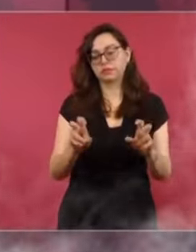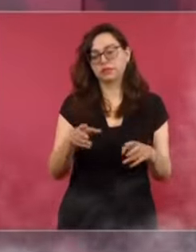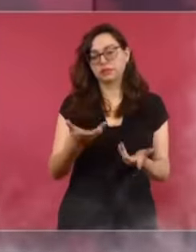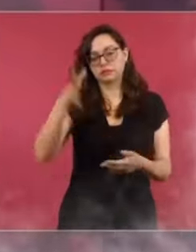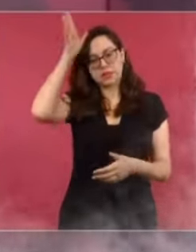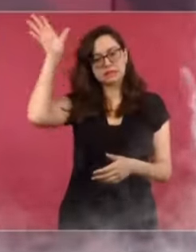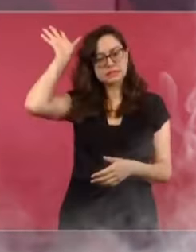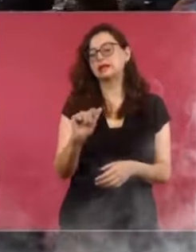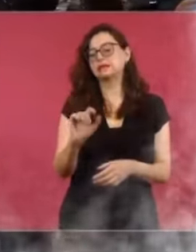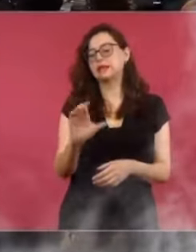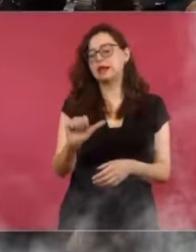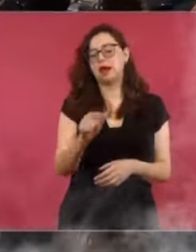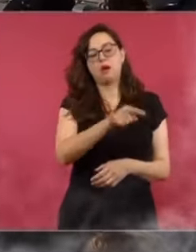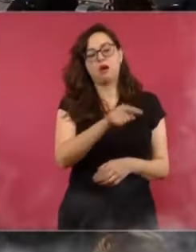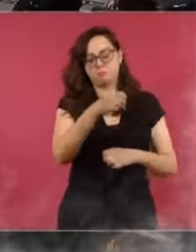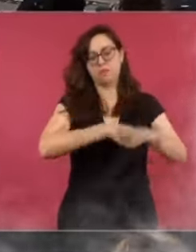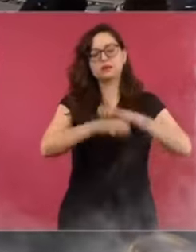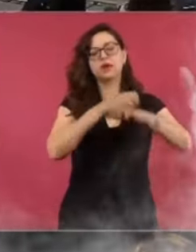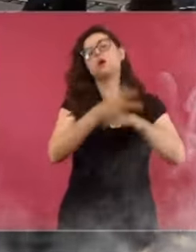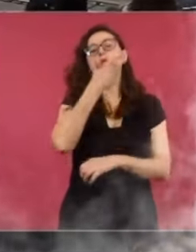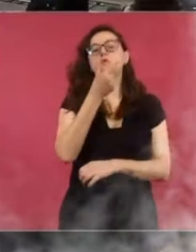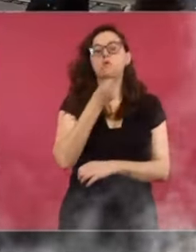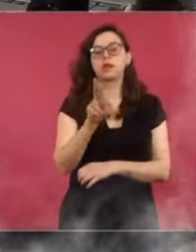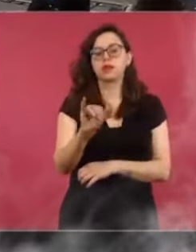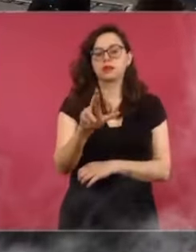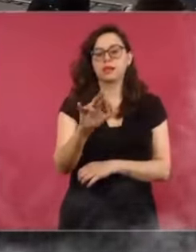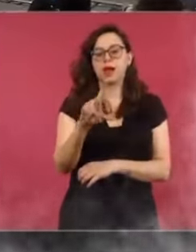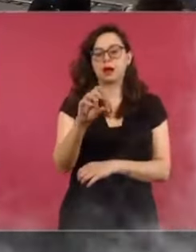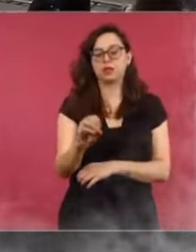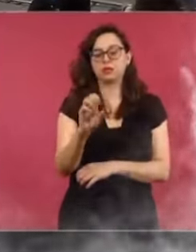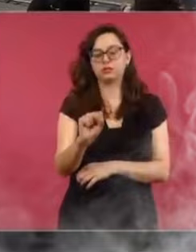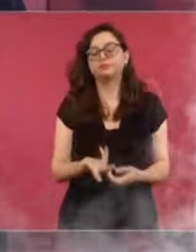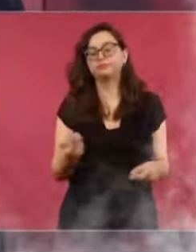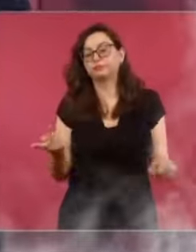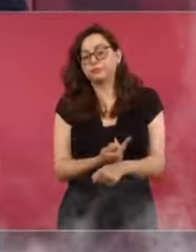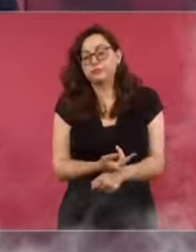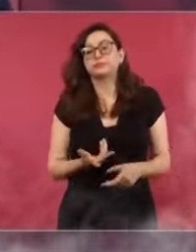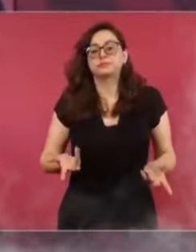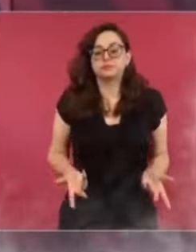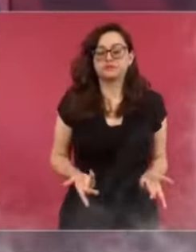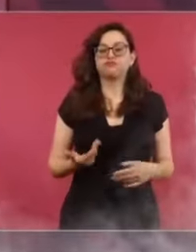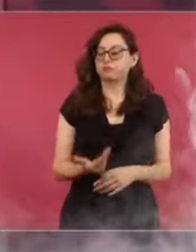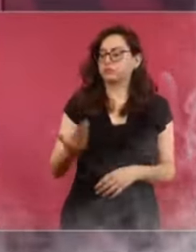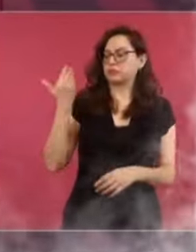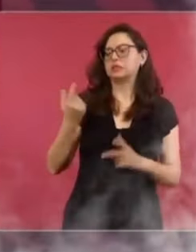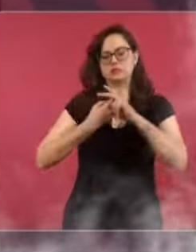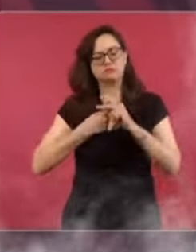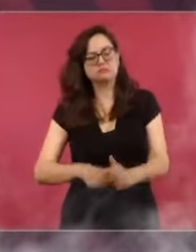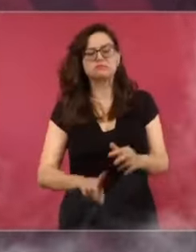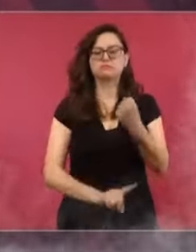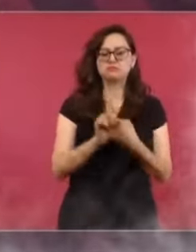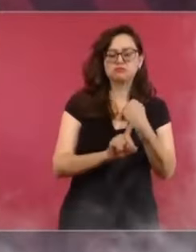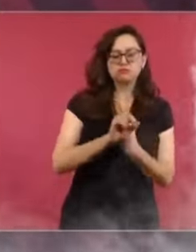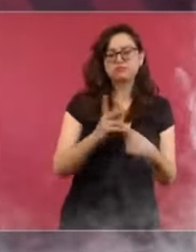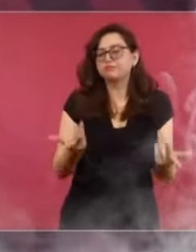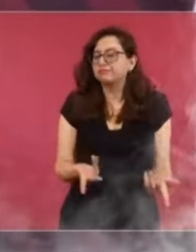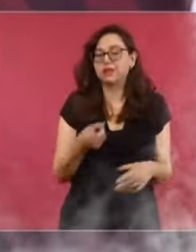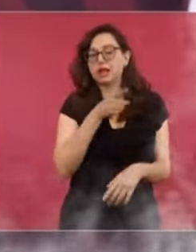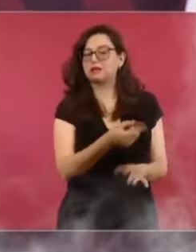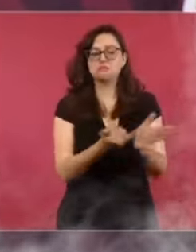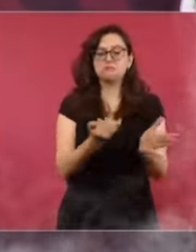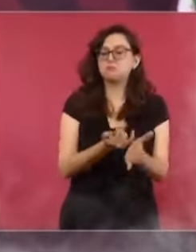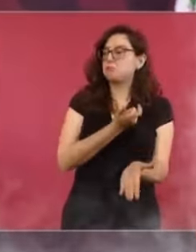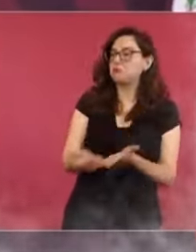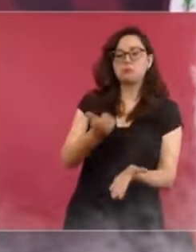Salinas, porque a raíz de que tenemos diferencias por la cuestión fiscal, por el pago de impuestos,